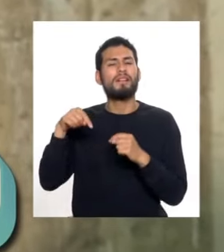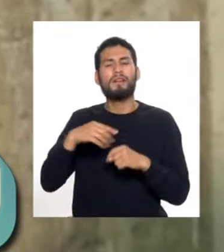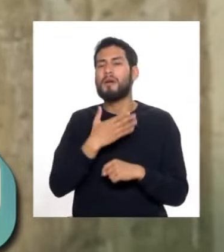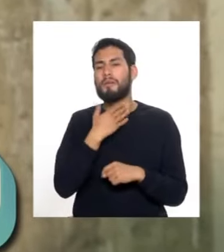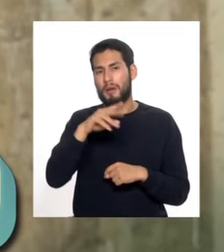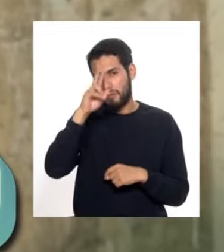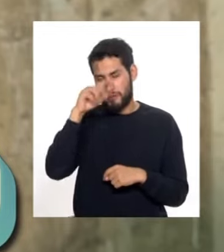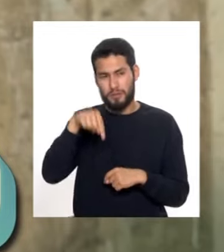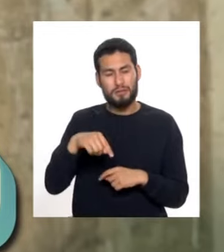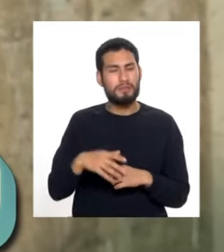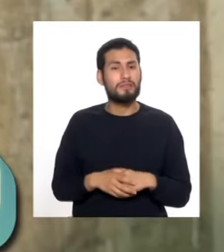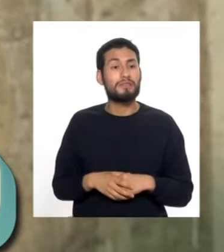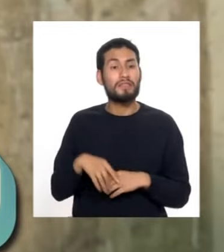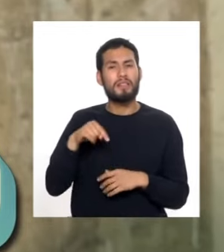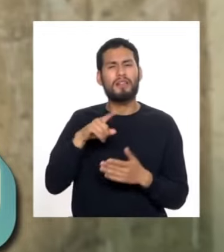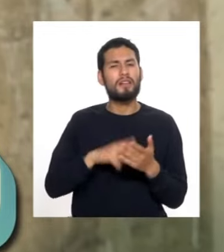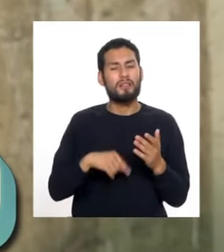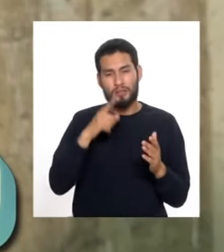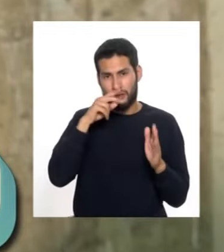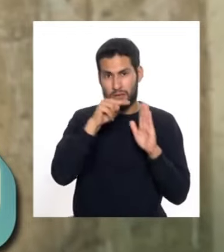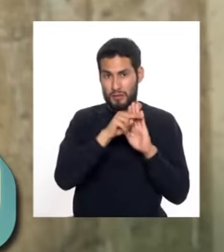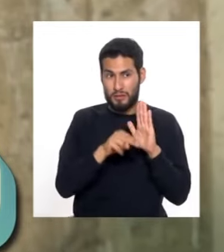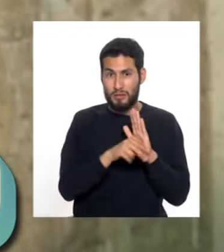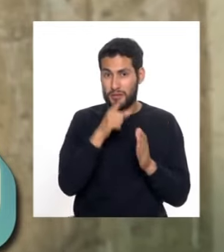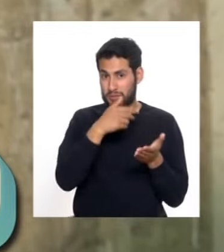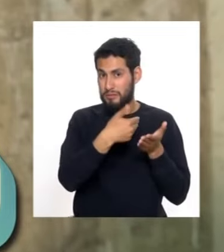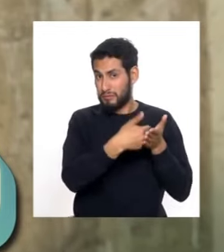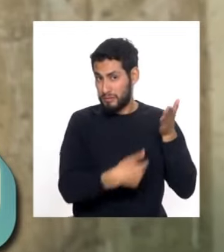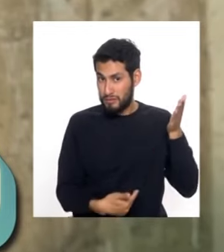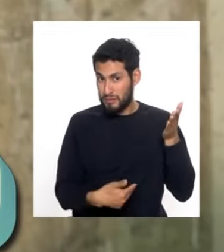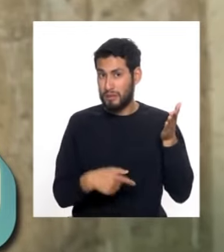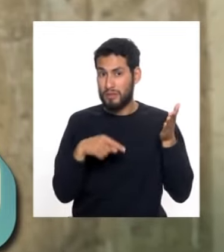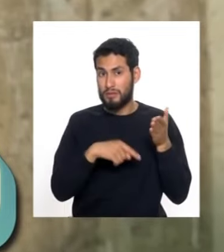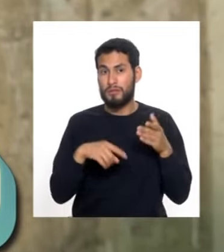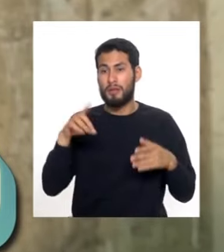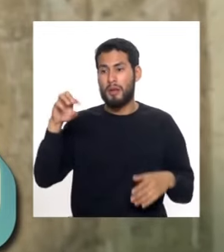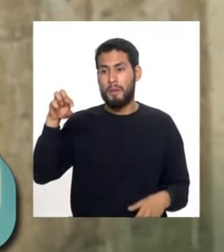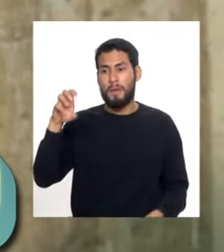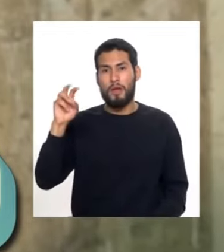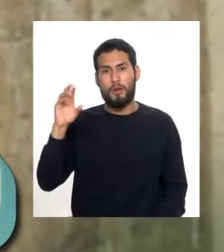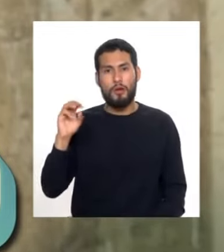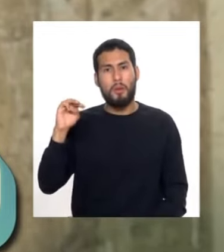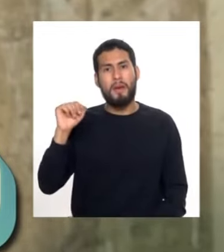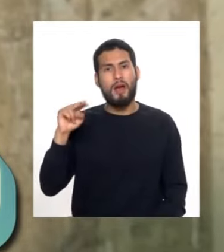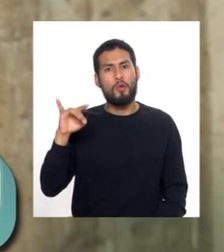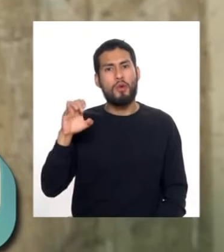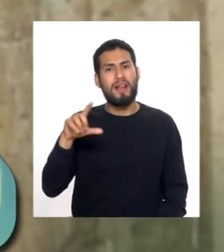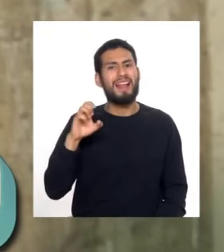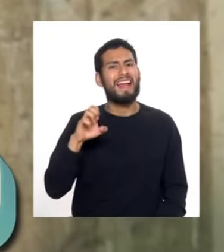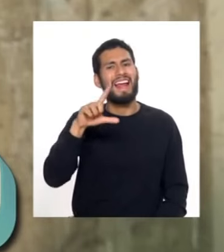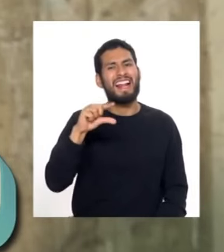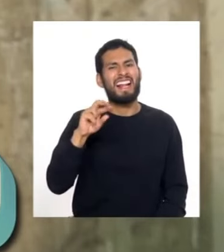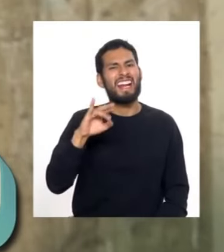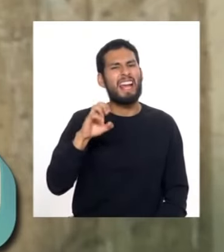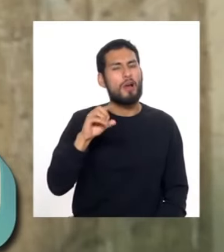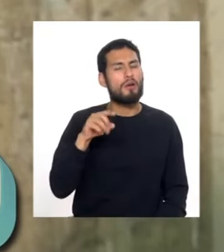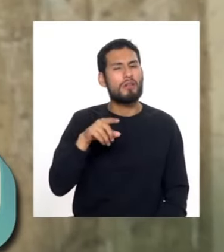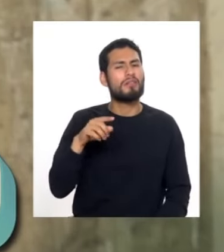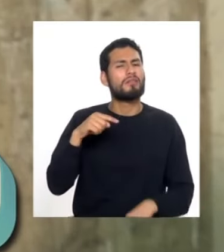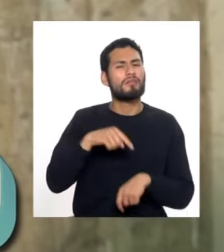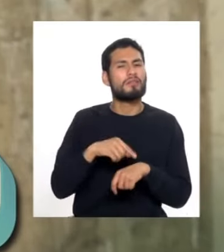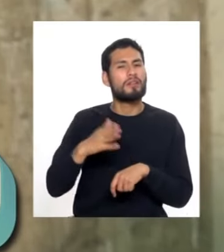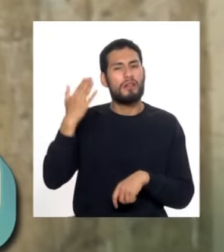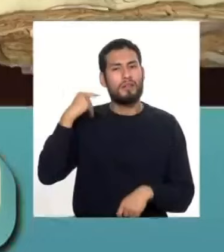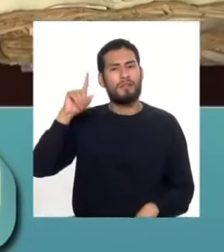trata del protocolo notarial en el cual se encuentra el testamento de don Pedro Manuel el Griego. Este documento data del año